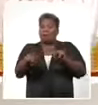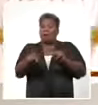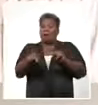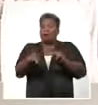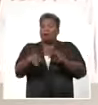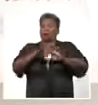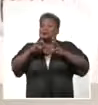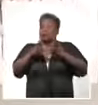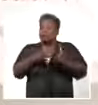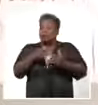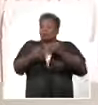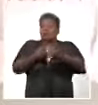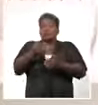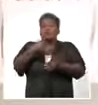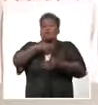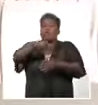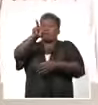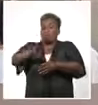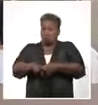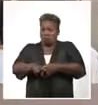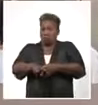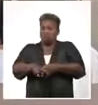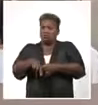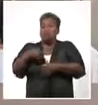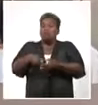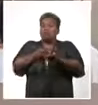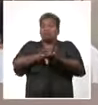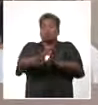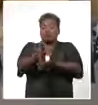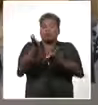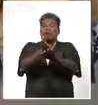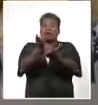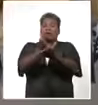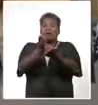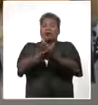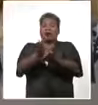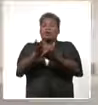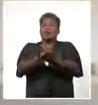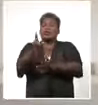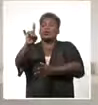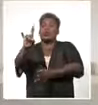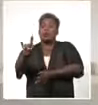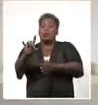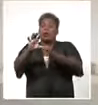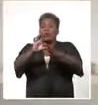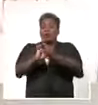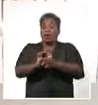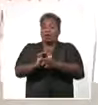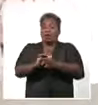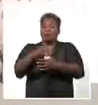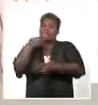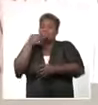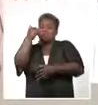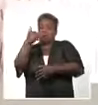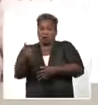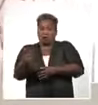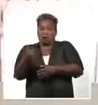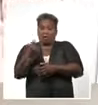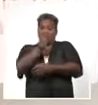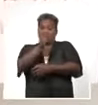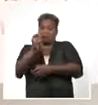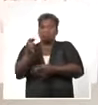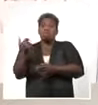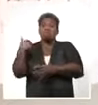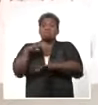el proceso de evaluación, el proceso de continuidad de estudio para los alumnos de noveno grado, la calidad de la clase, la preparación de los